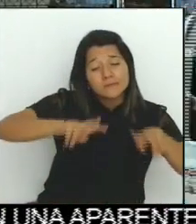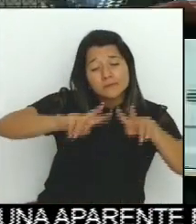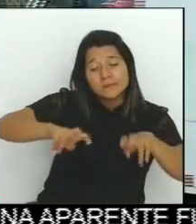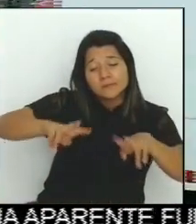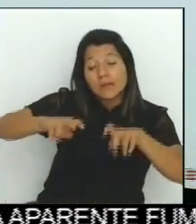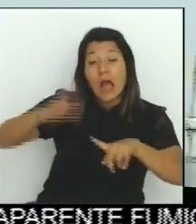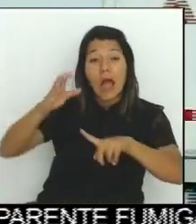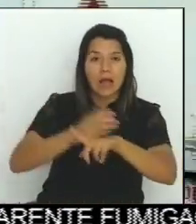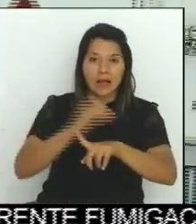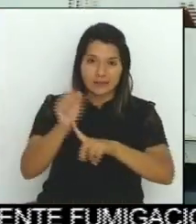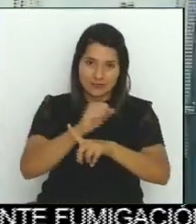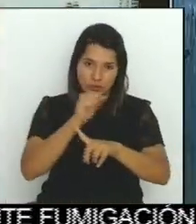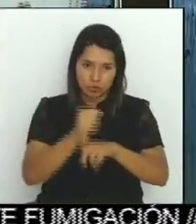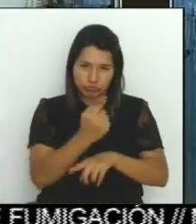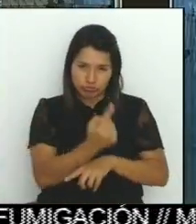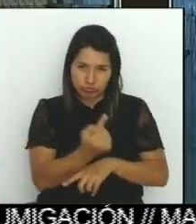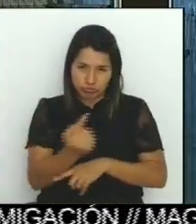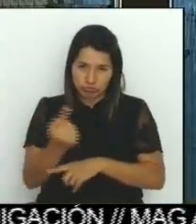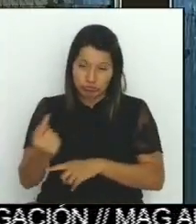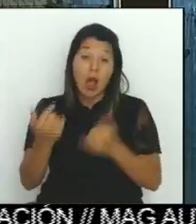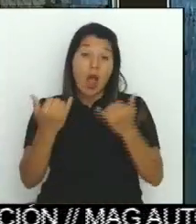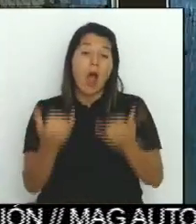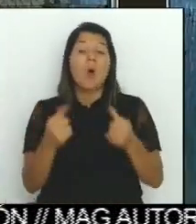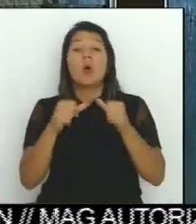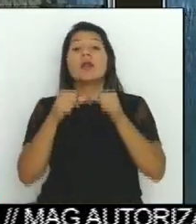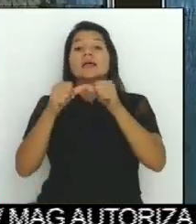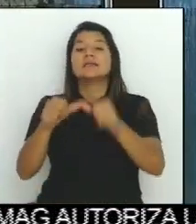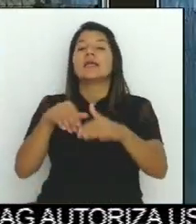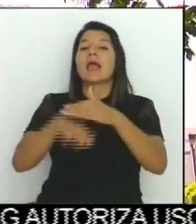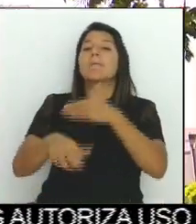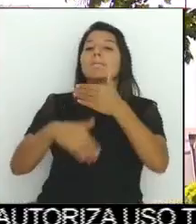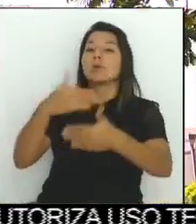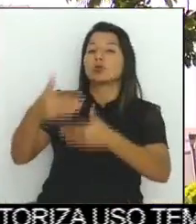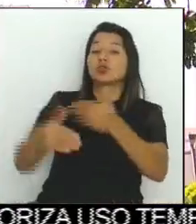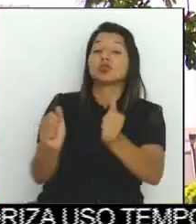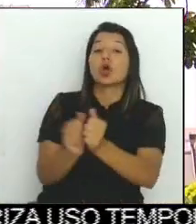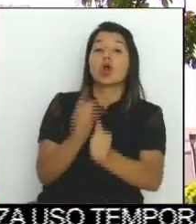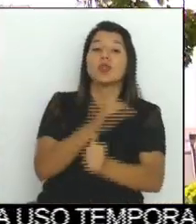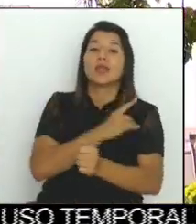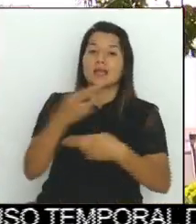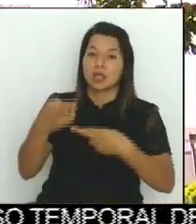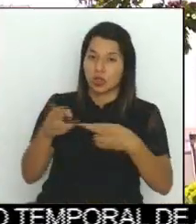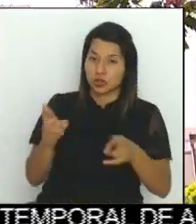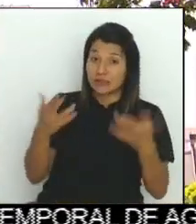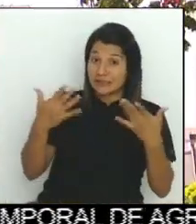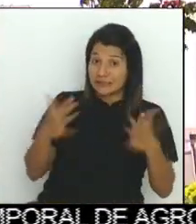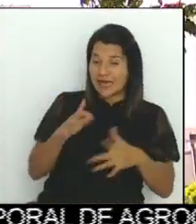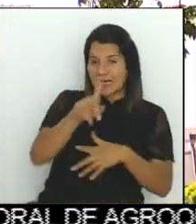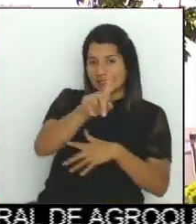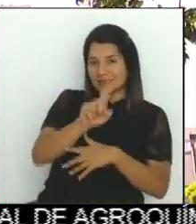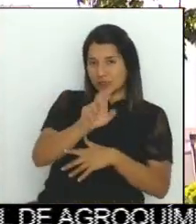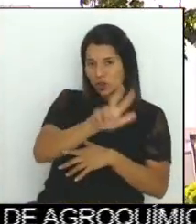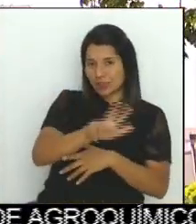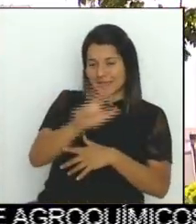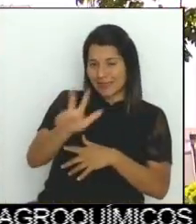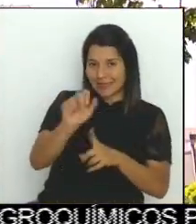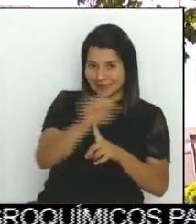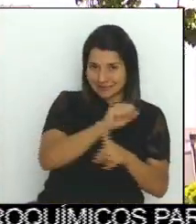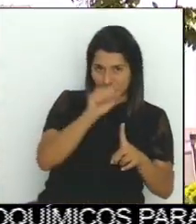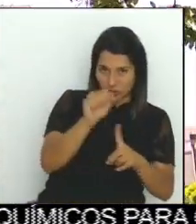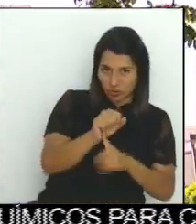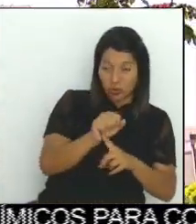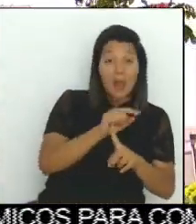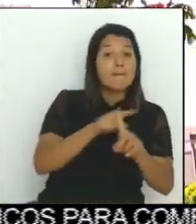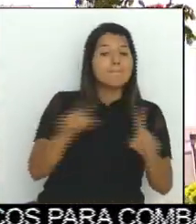continúan el proceso con los directores regionales. En total son 133 casos, pero 27 están cobijados por la